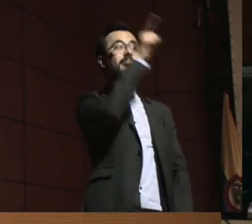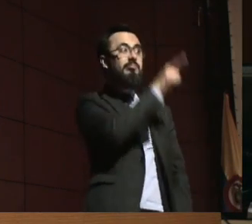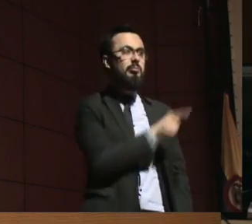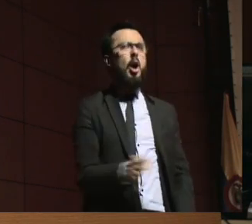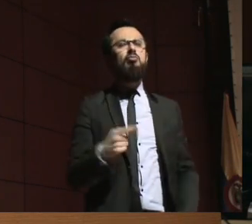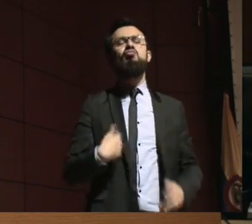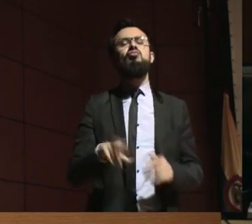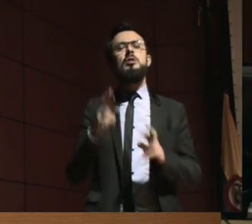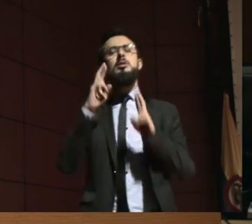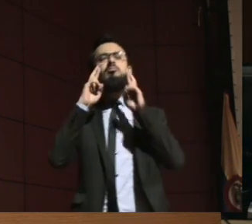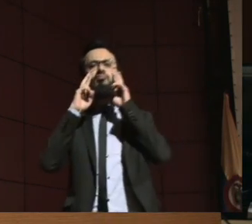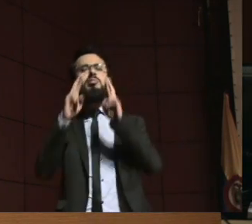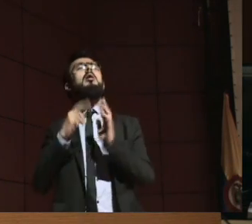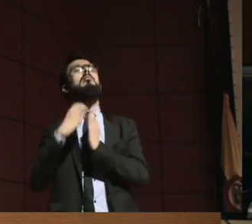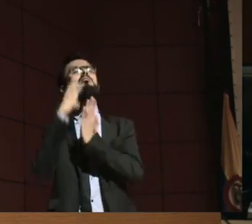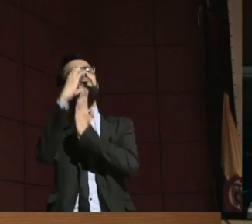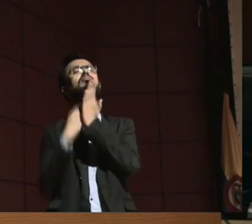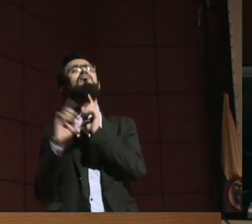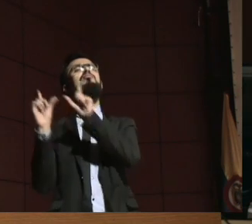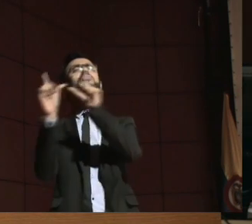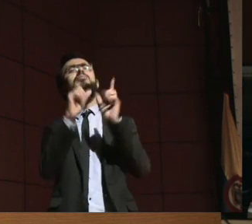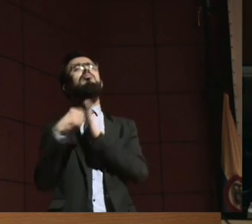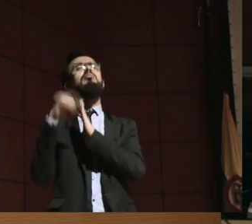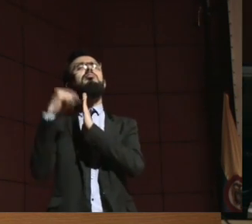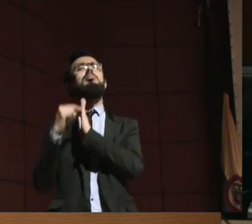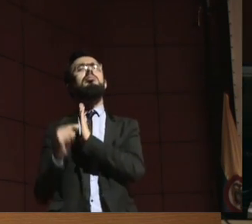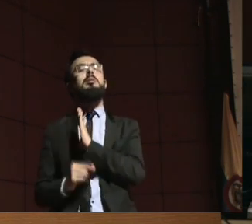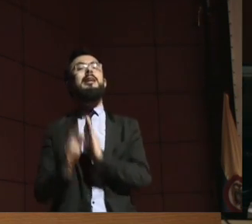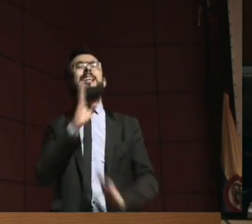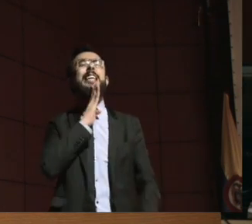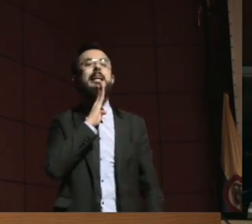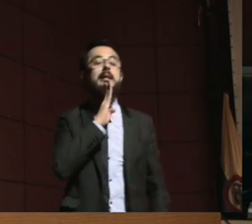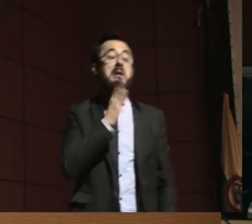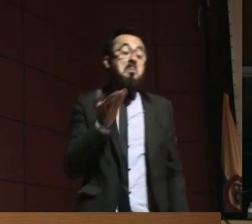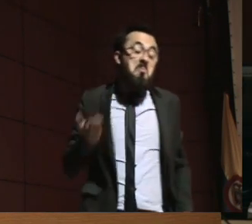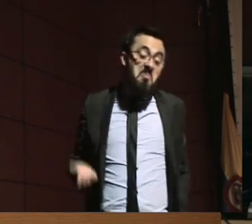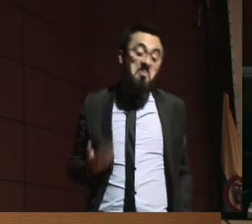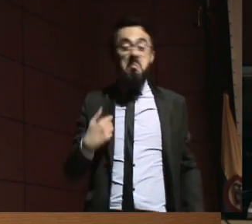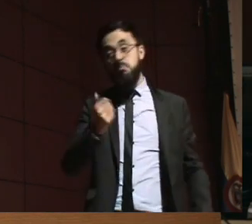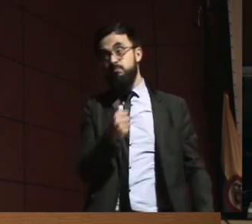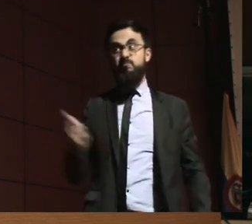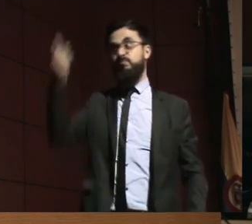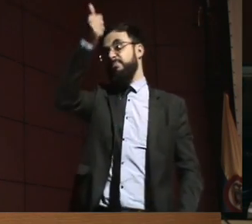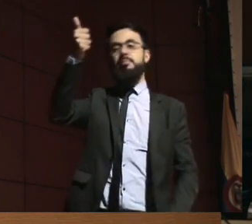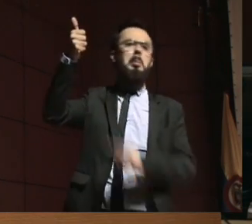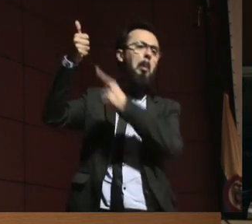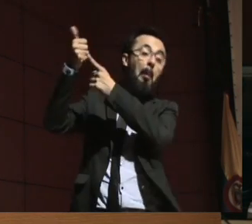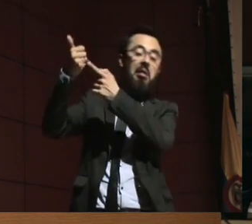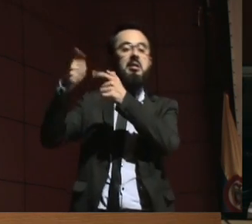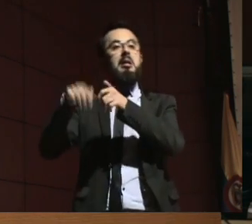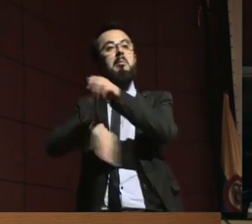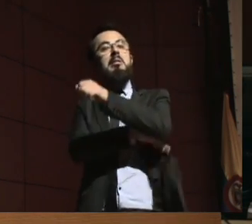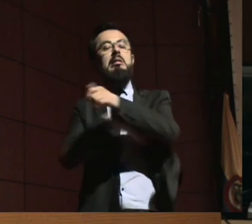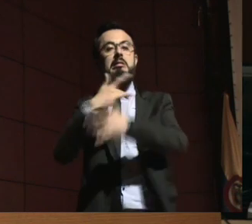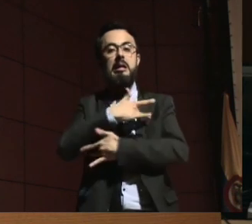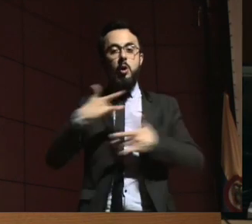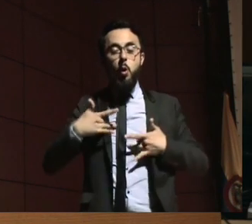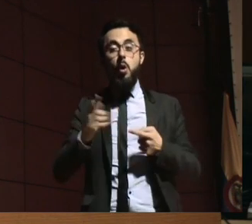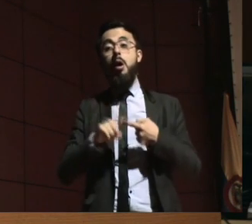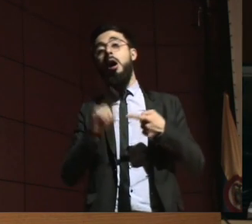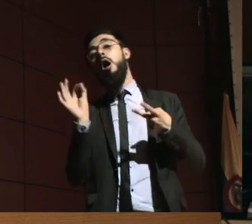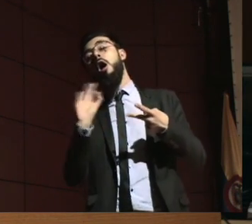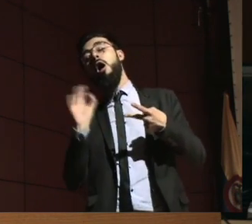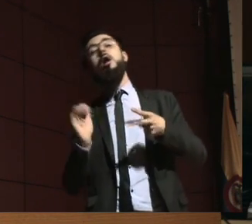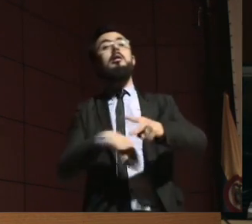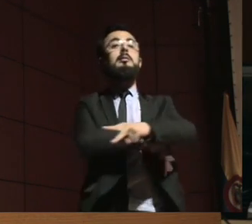del tema de discapacidad, ¿cierto?, que esté en ese momento, Ministerio de Salud o Ministerio del Interior o